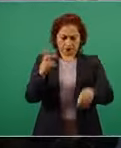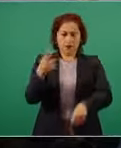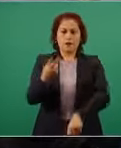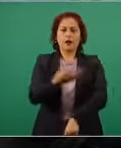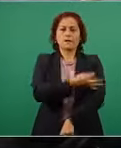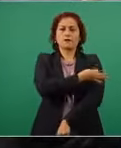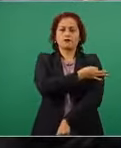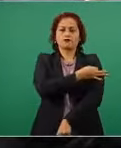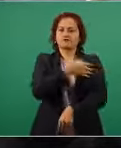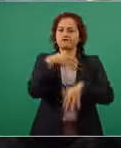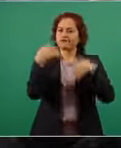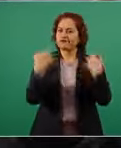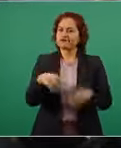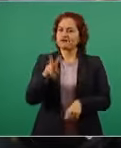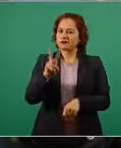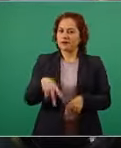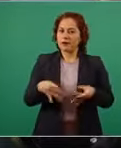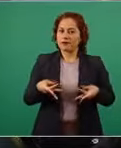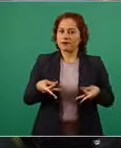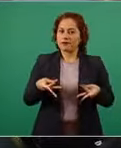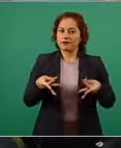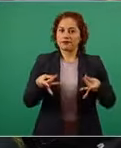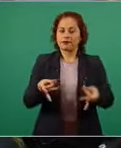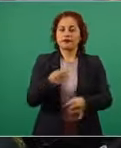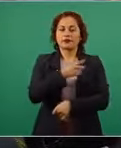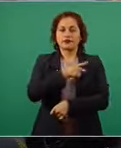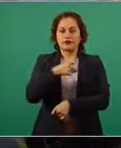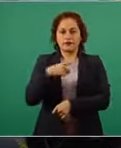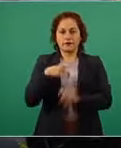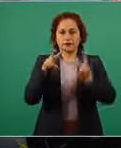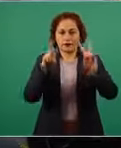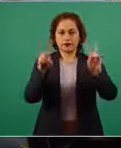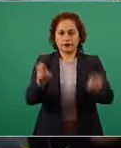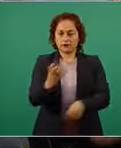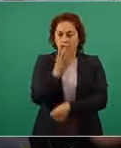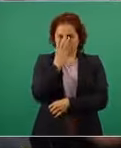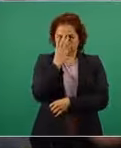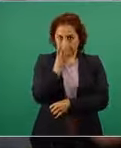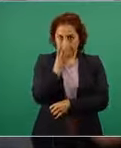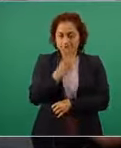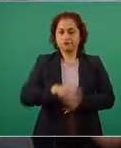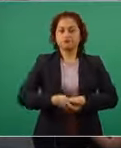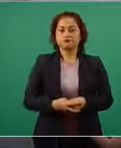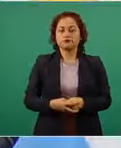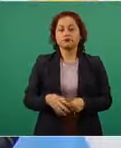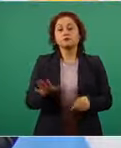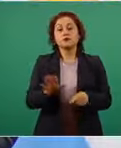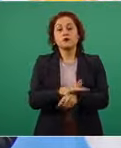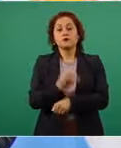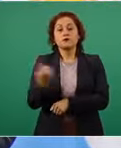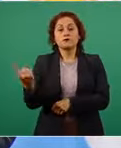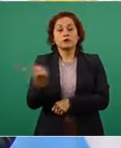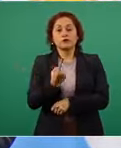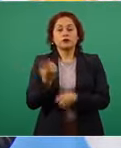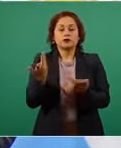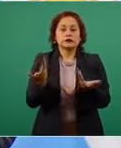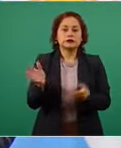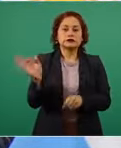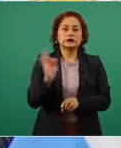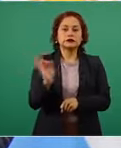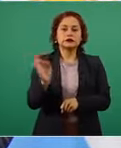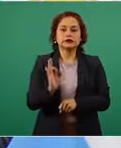y queremos tratar con absoluta seriedad porque el riesgo es que lo terminemos politizando